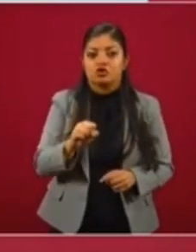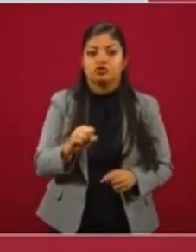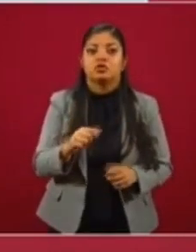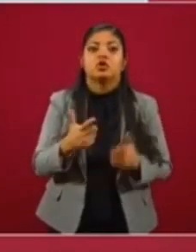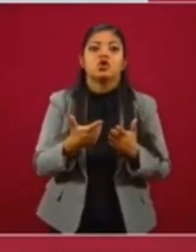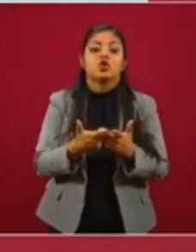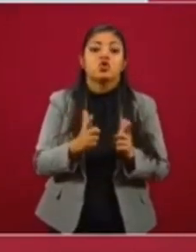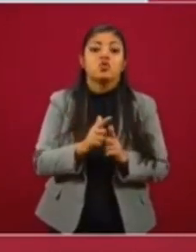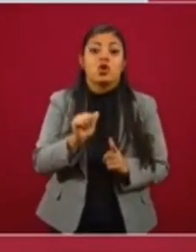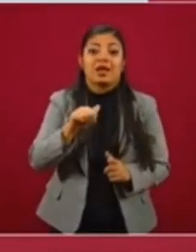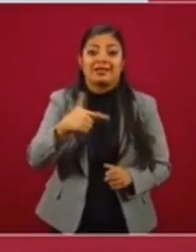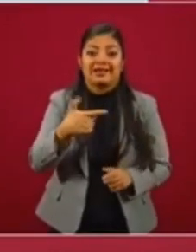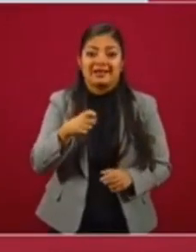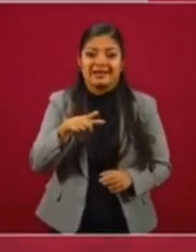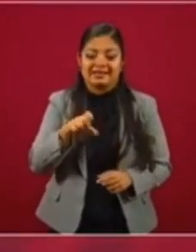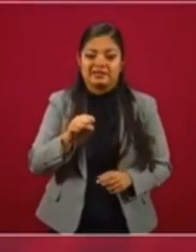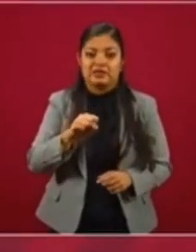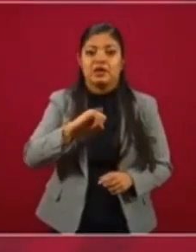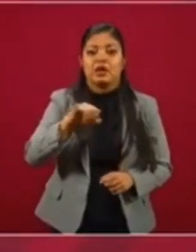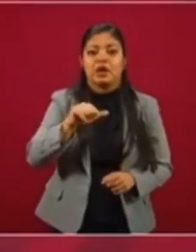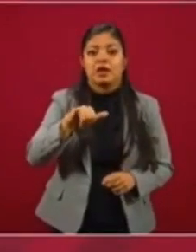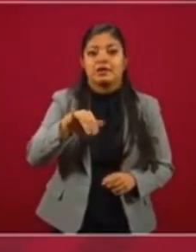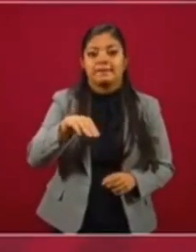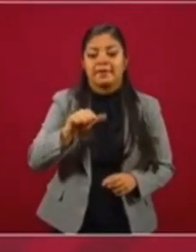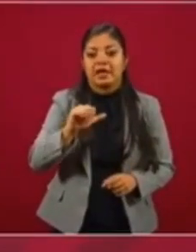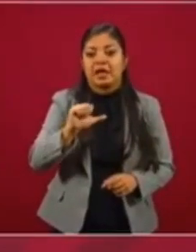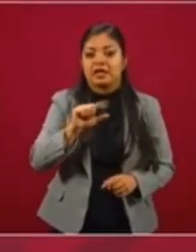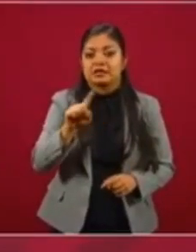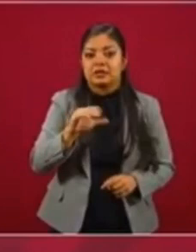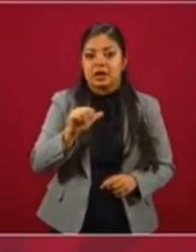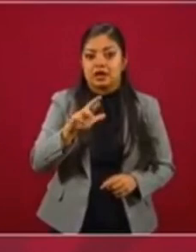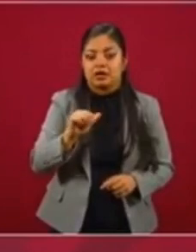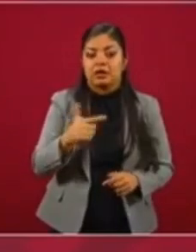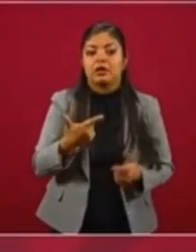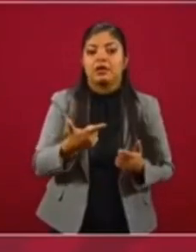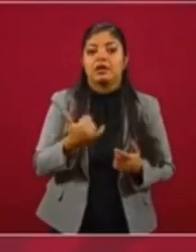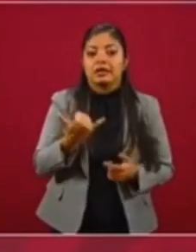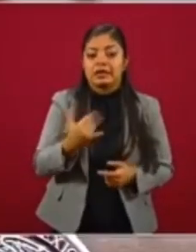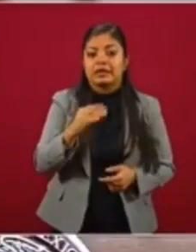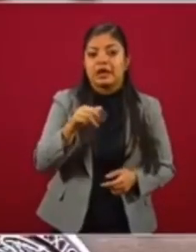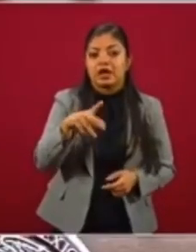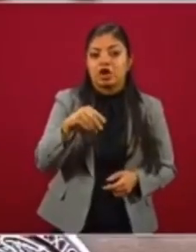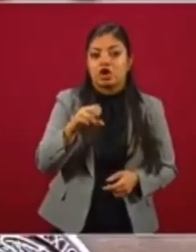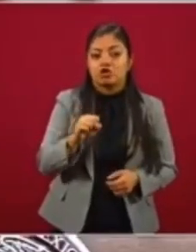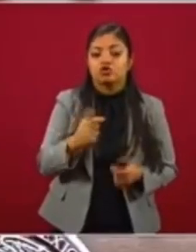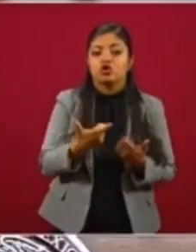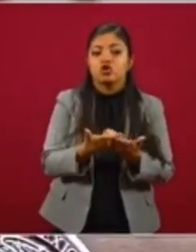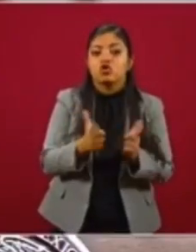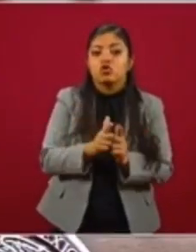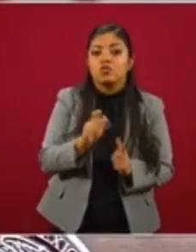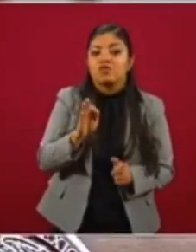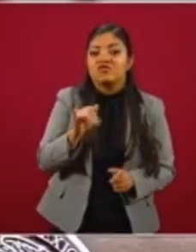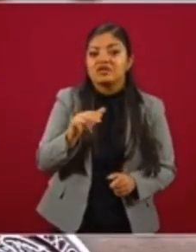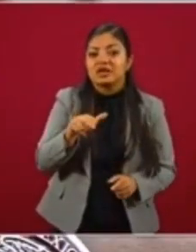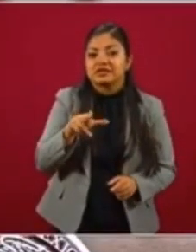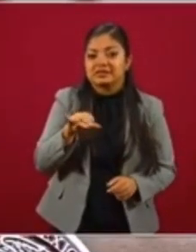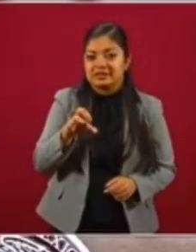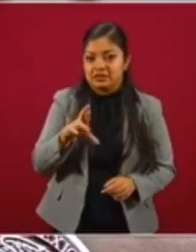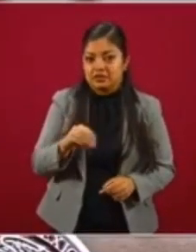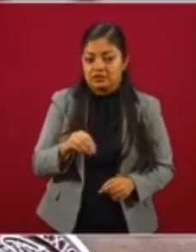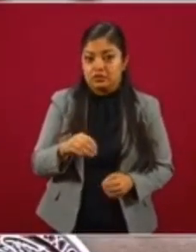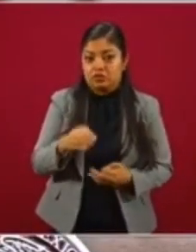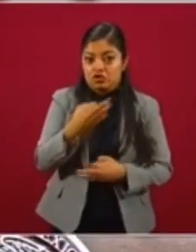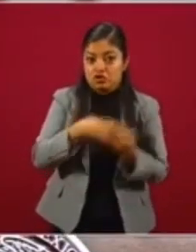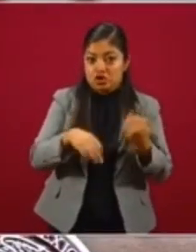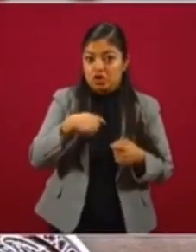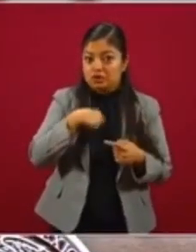Empresarial Ángeles, Jaime Azcárraga, de Grupo Fórmula y Carlos Breme, de Evalúe Grupo Financiero. Todos los